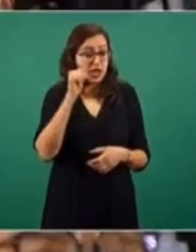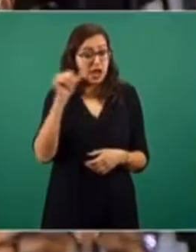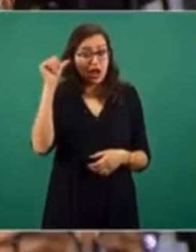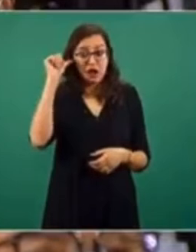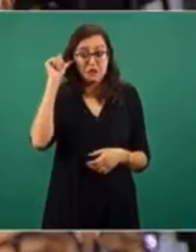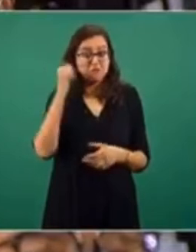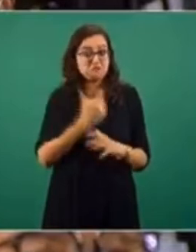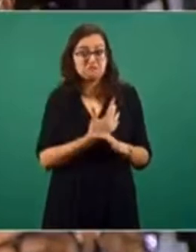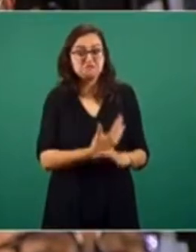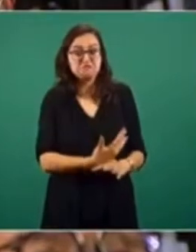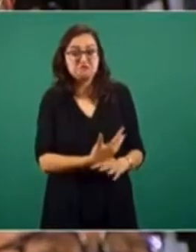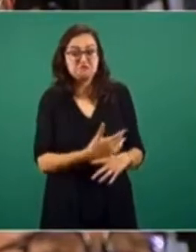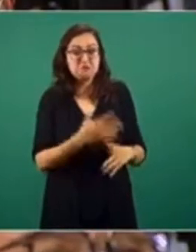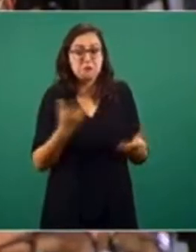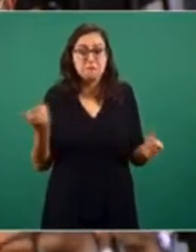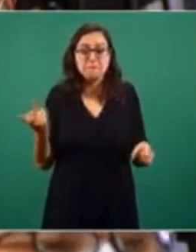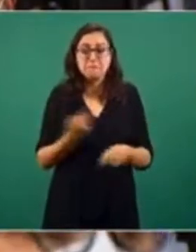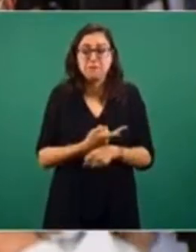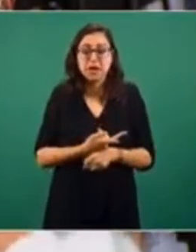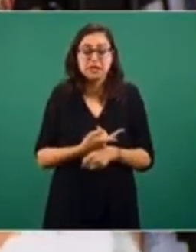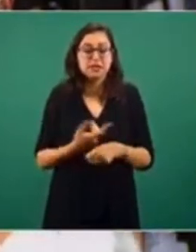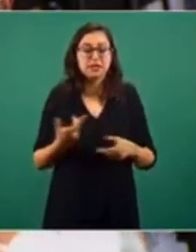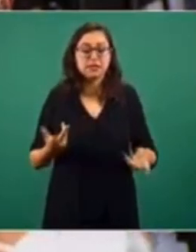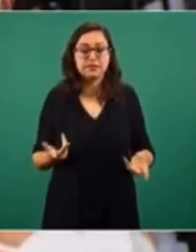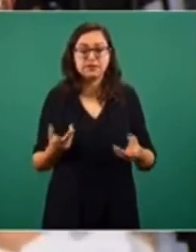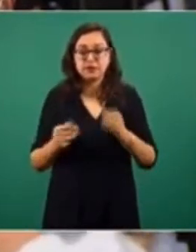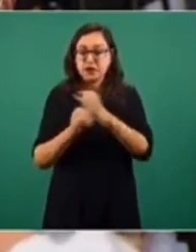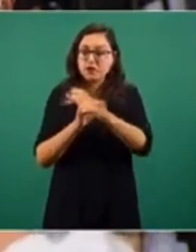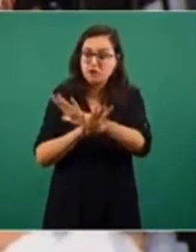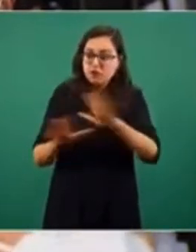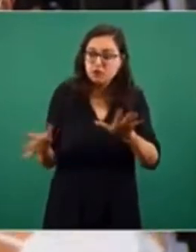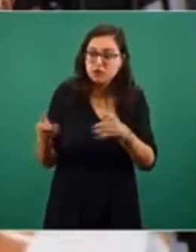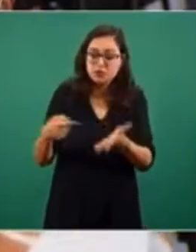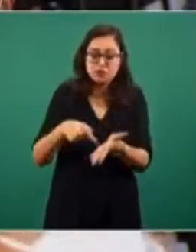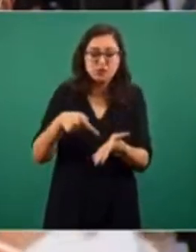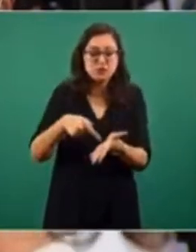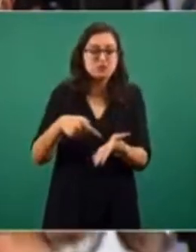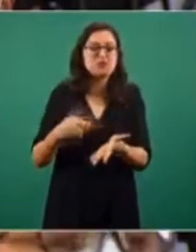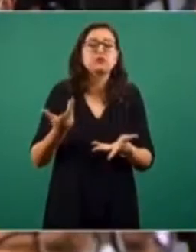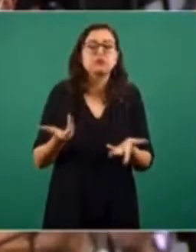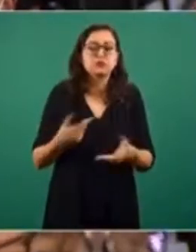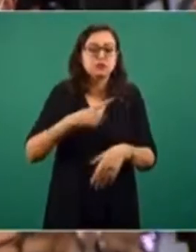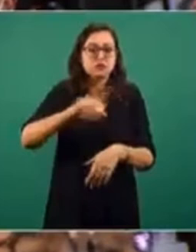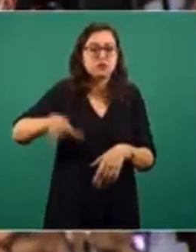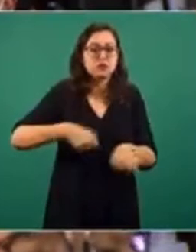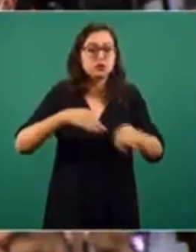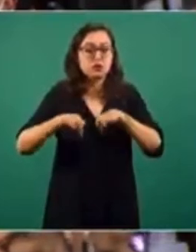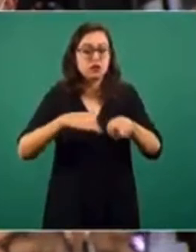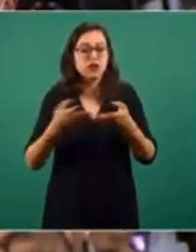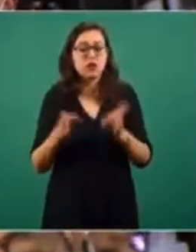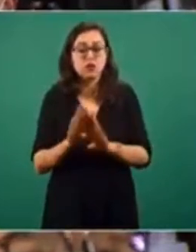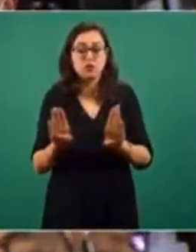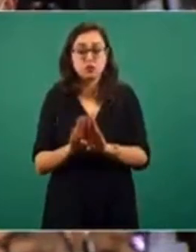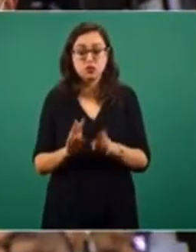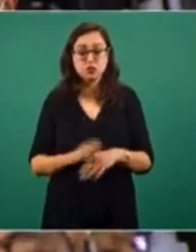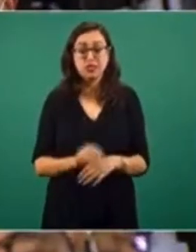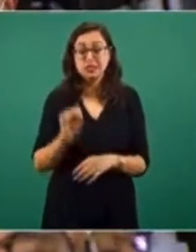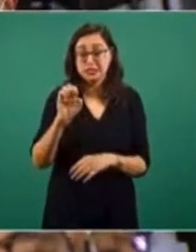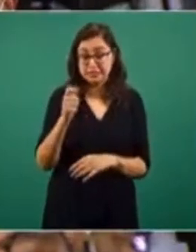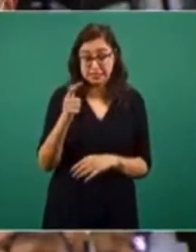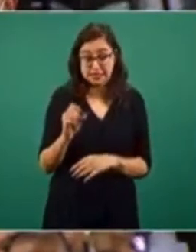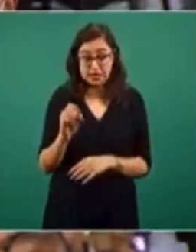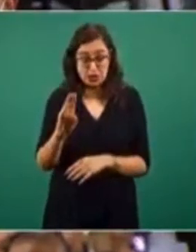va a pasar con esos testimonios, con toda esa información. Y la pregunta es si la Secretaría de Gobernación en este caso